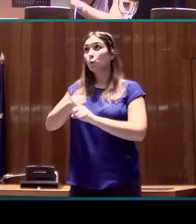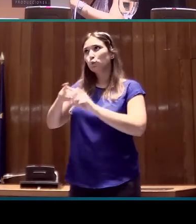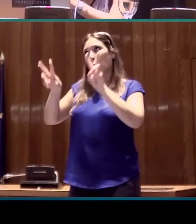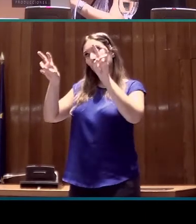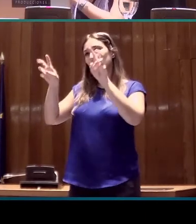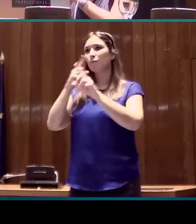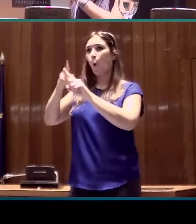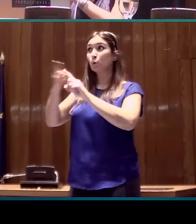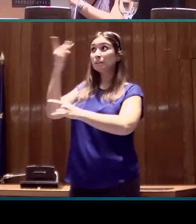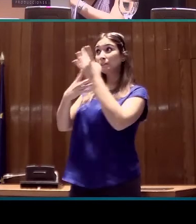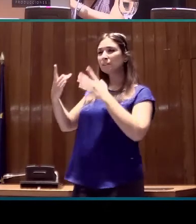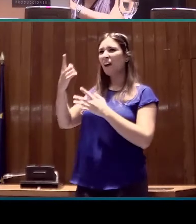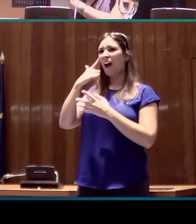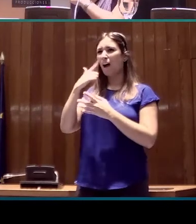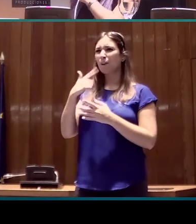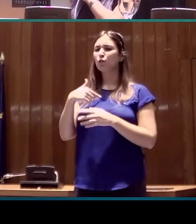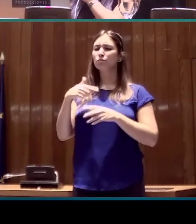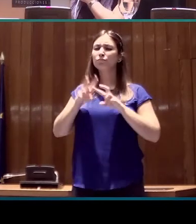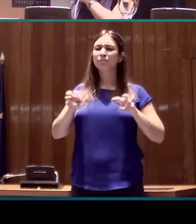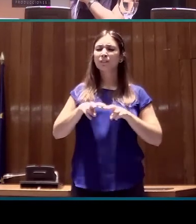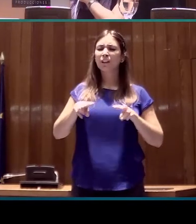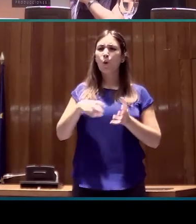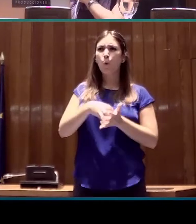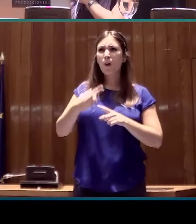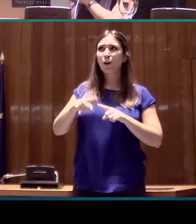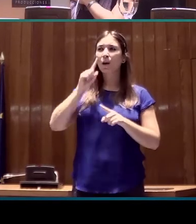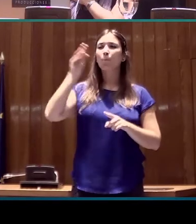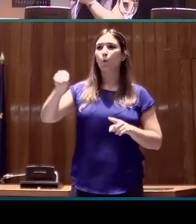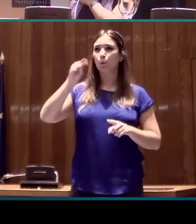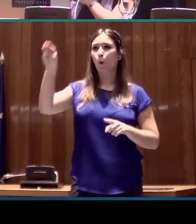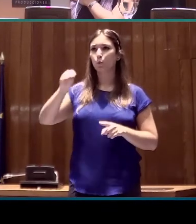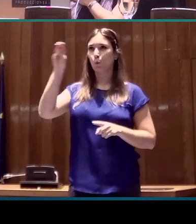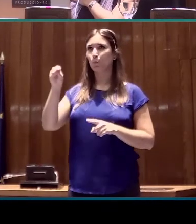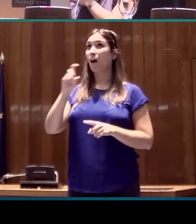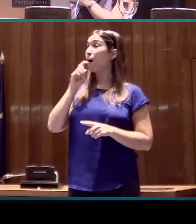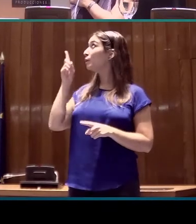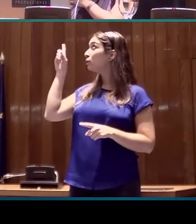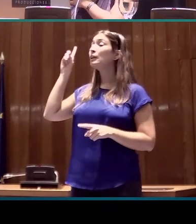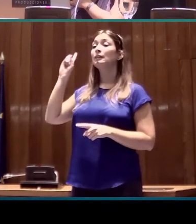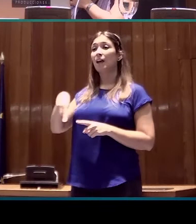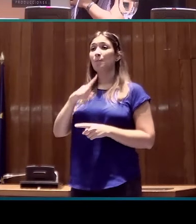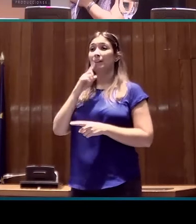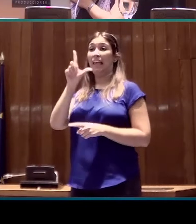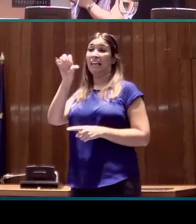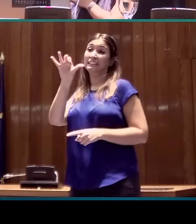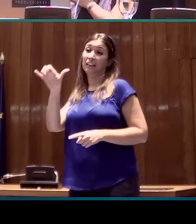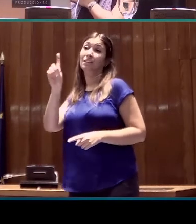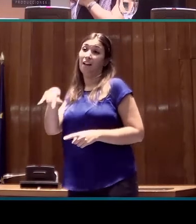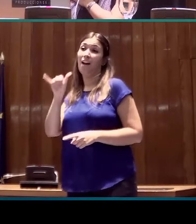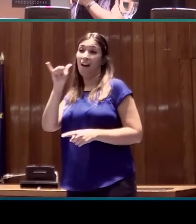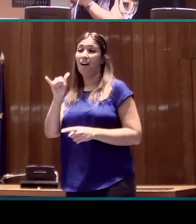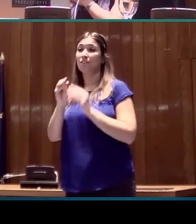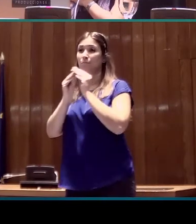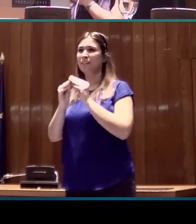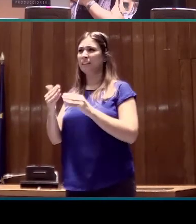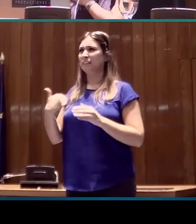para hacerles distintas consultas. Esta diapositiva no es exhaustiva. Hay también el corpus de la lengua de signos española que se desarrolla desde